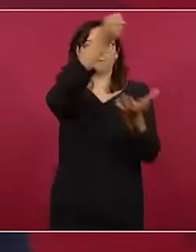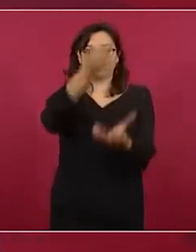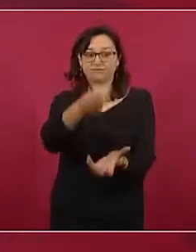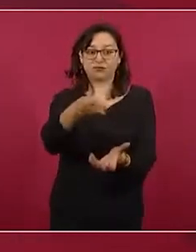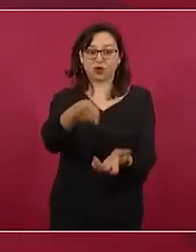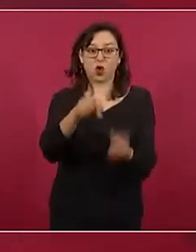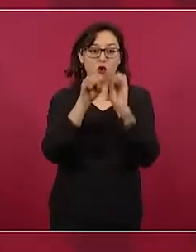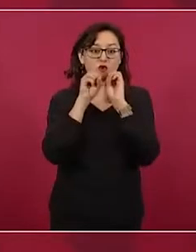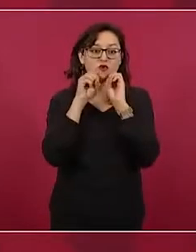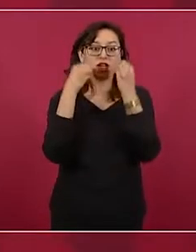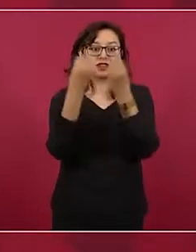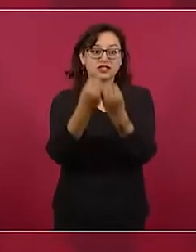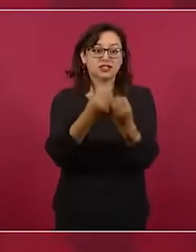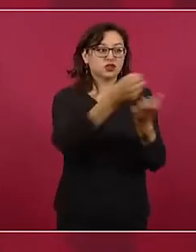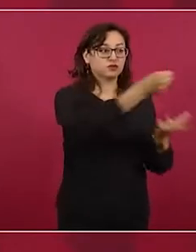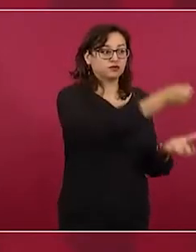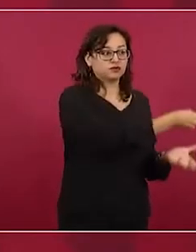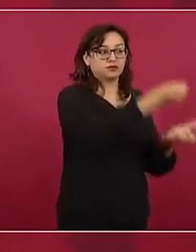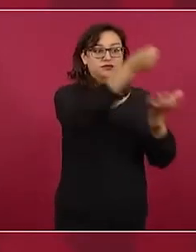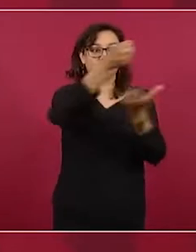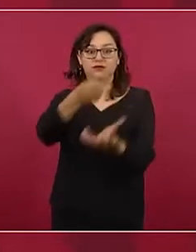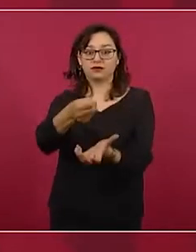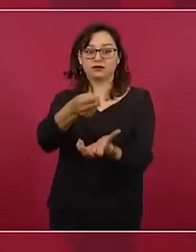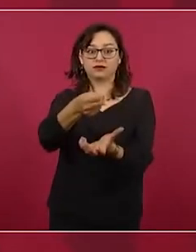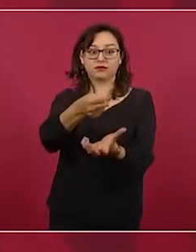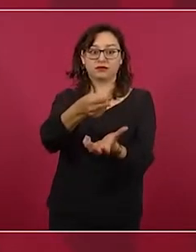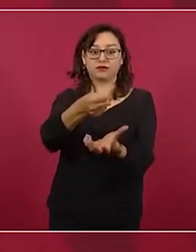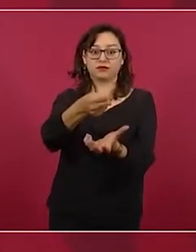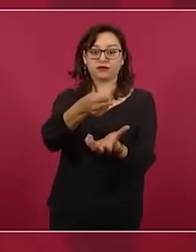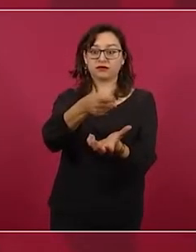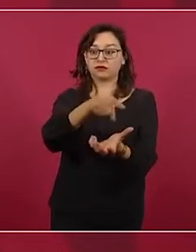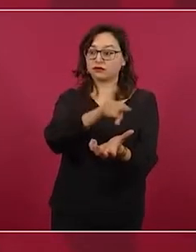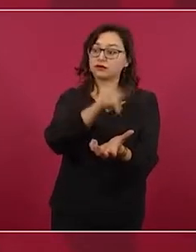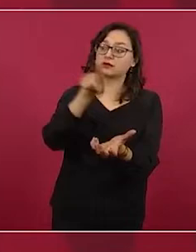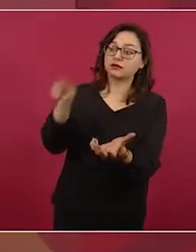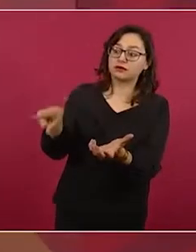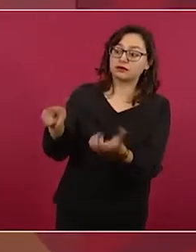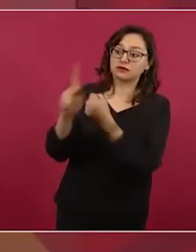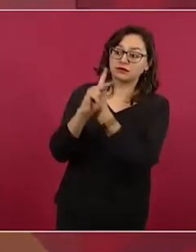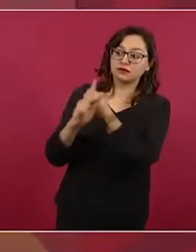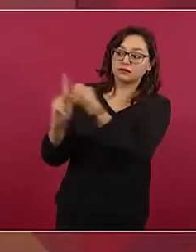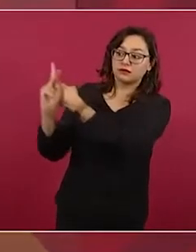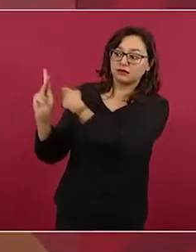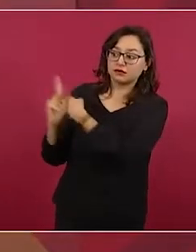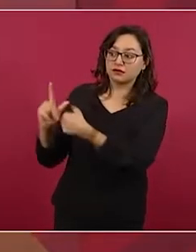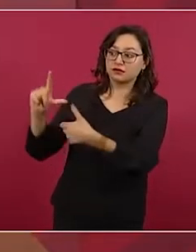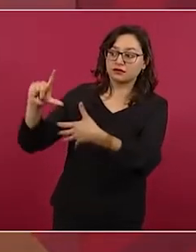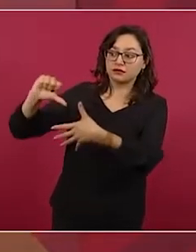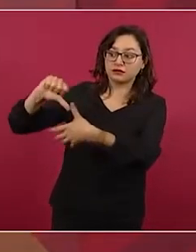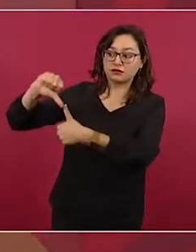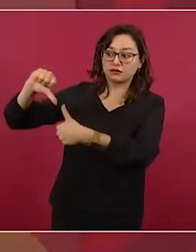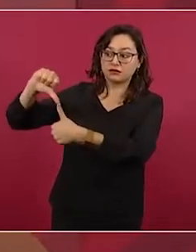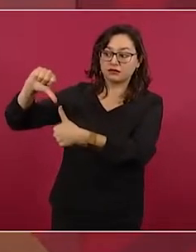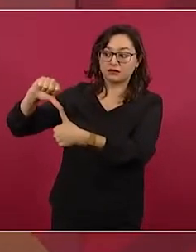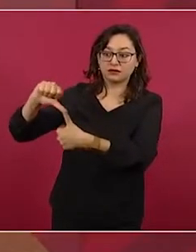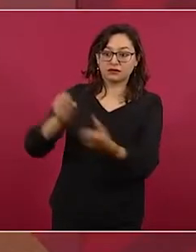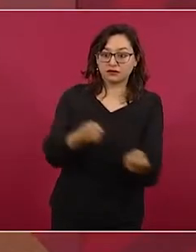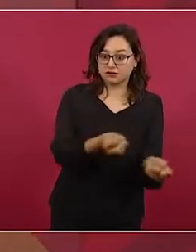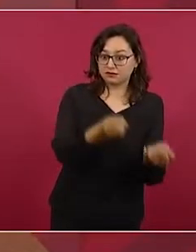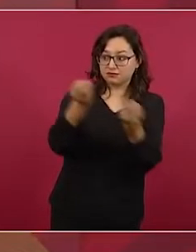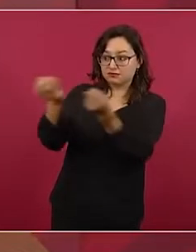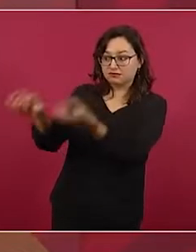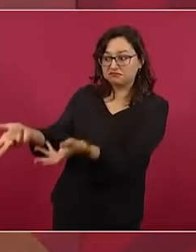no todas, pero una buena cantidad de estas organizaciones, se gastan